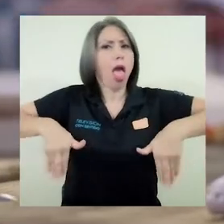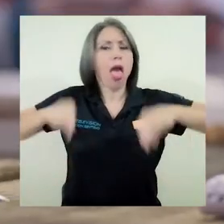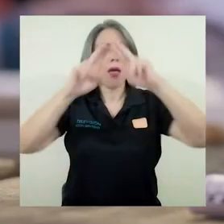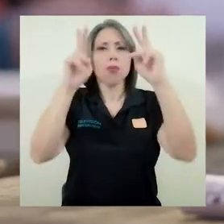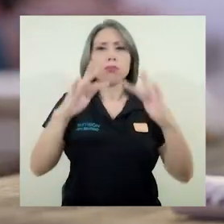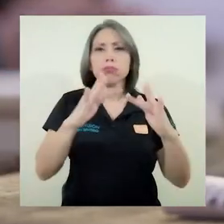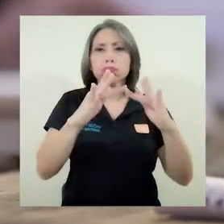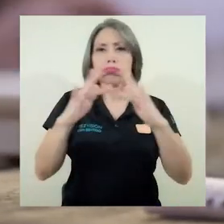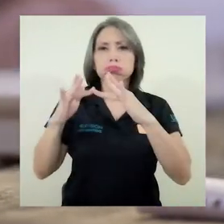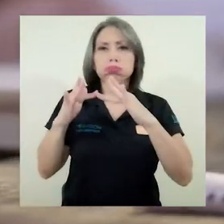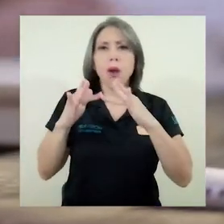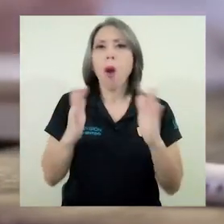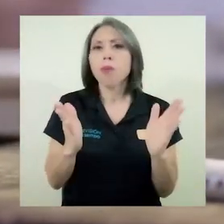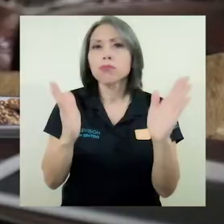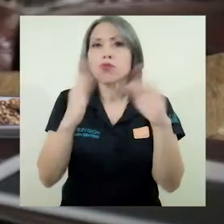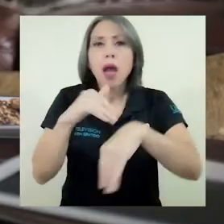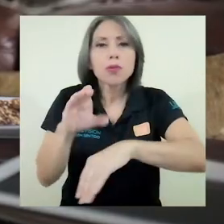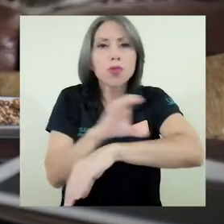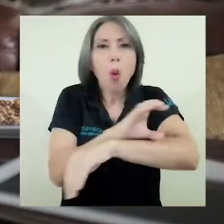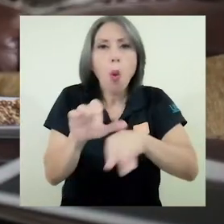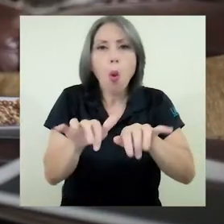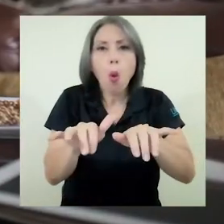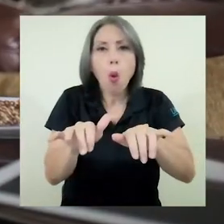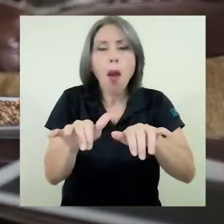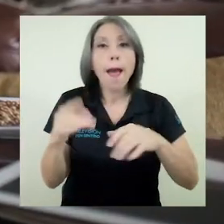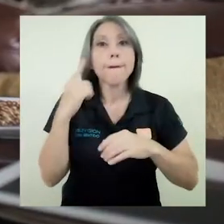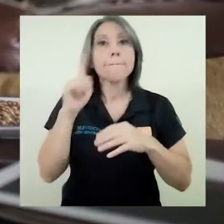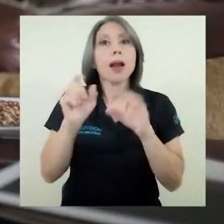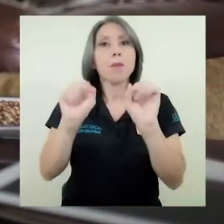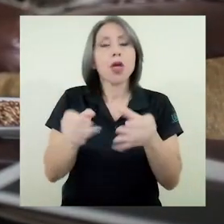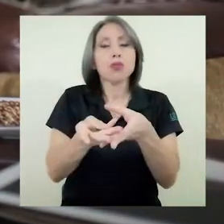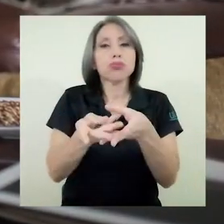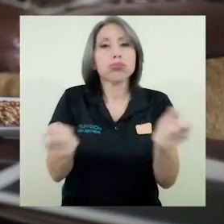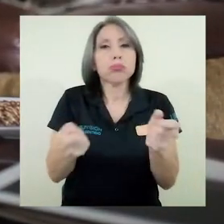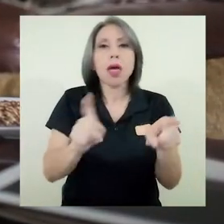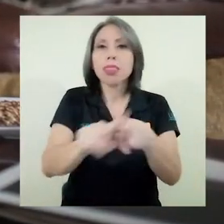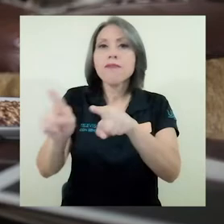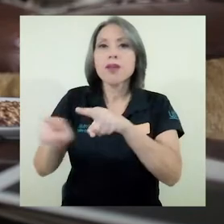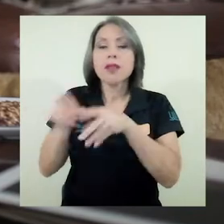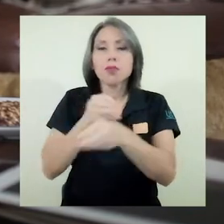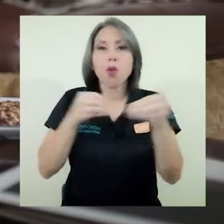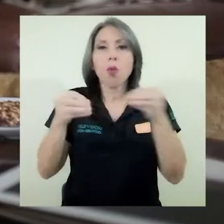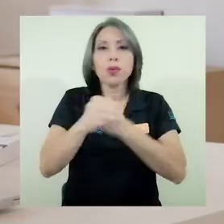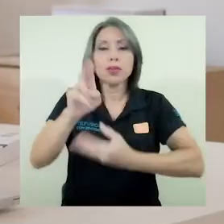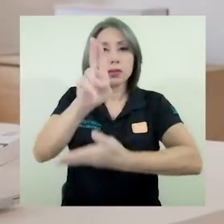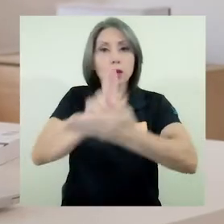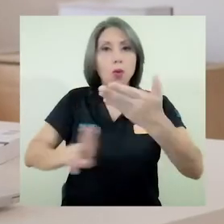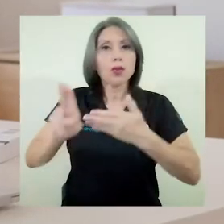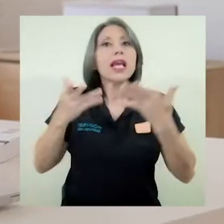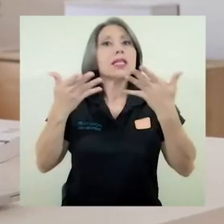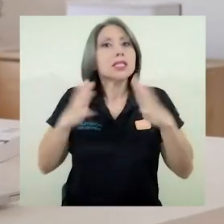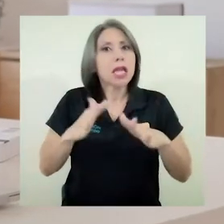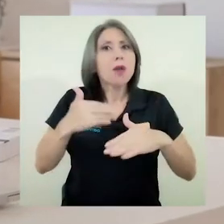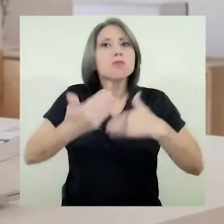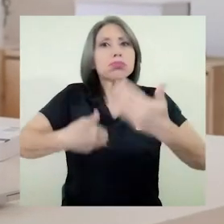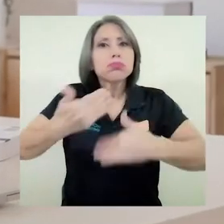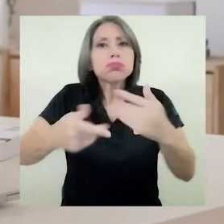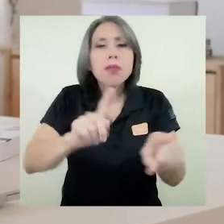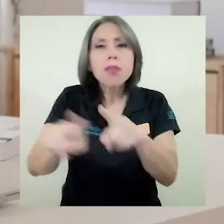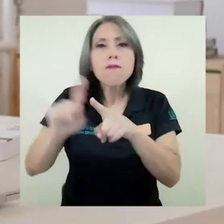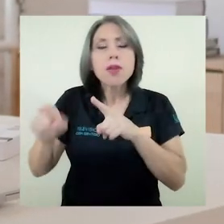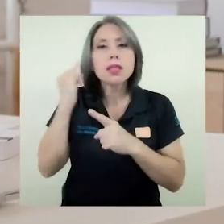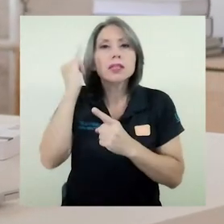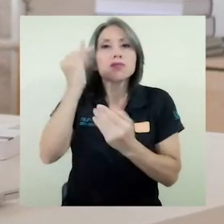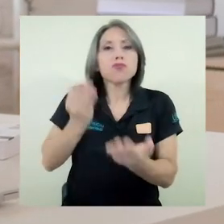o carecen de computadora. Para solventar esta problemática, varias instancias de la U han puesto en marcha diferentes